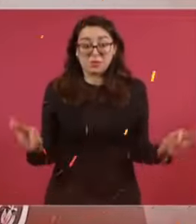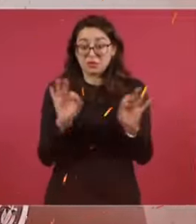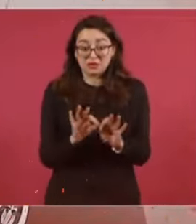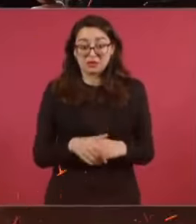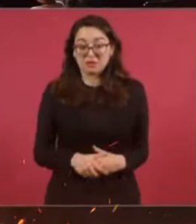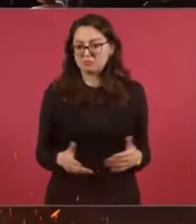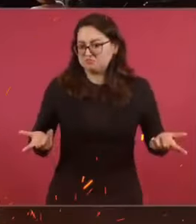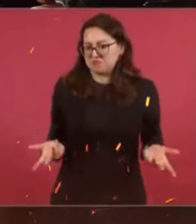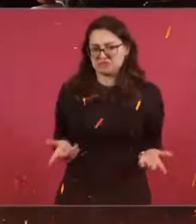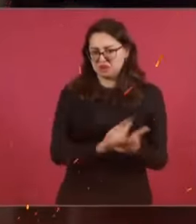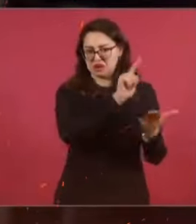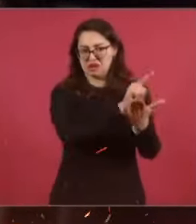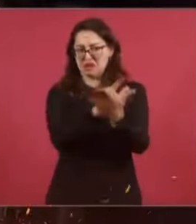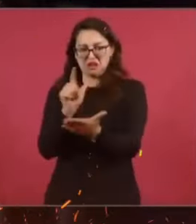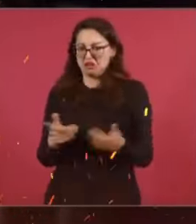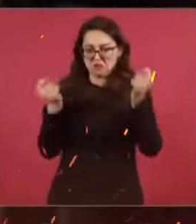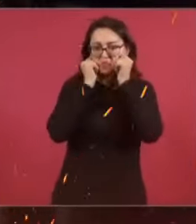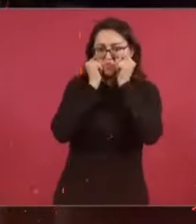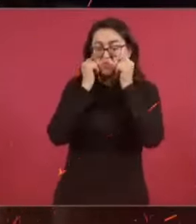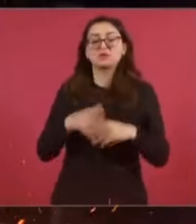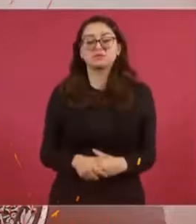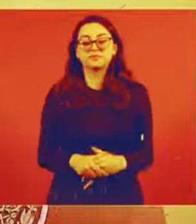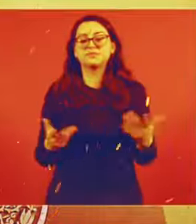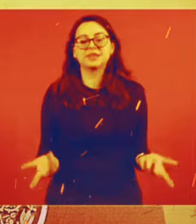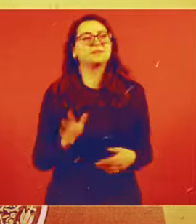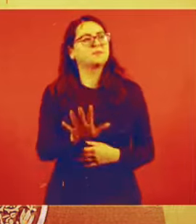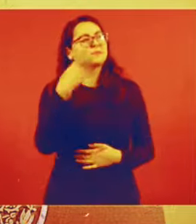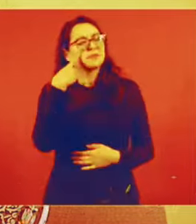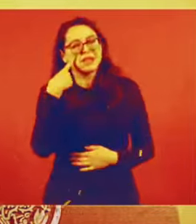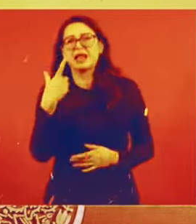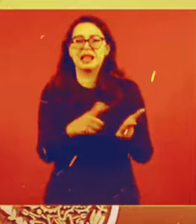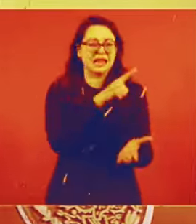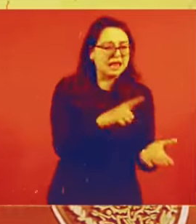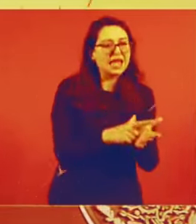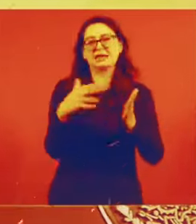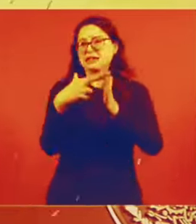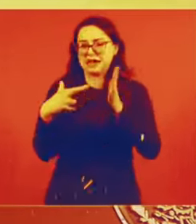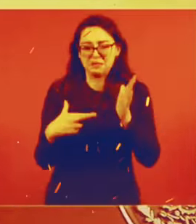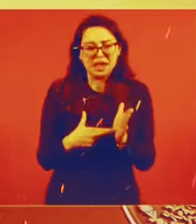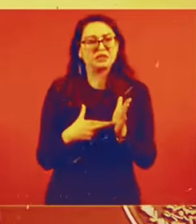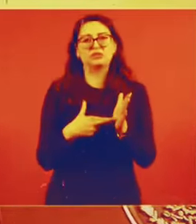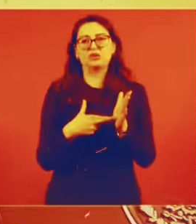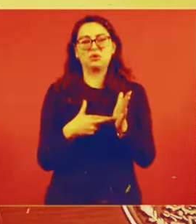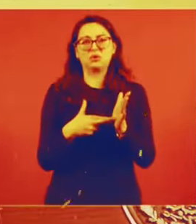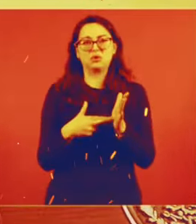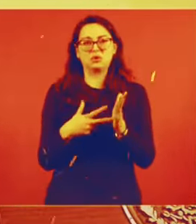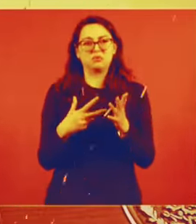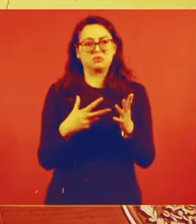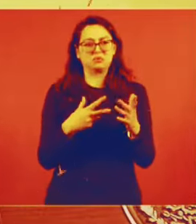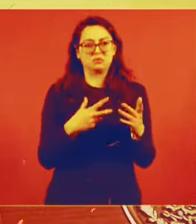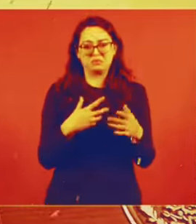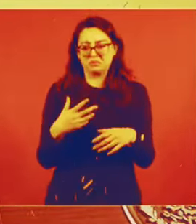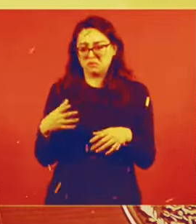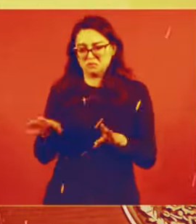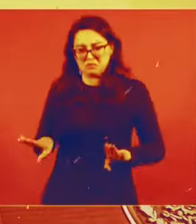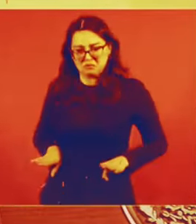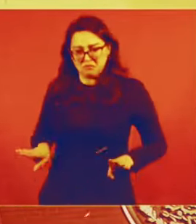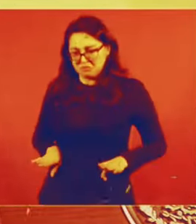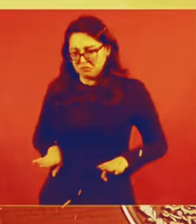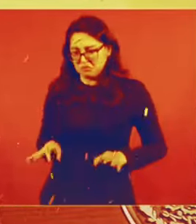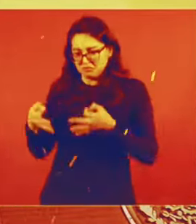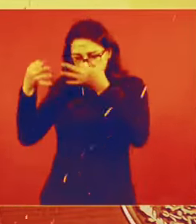Por encima de Por encima de cualquier ley está... No puede haber reglamento, no puede haber ninguna ley. Por encima de un principio